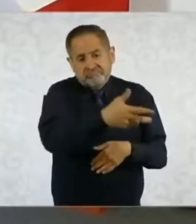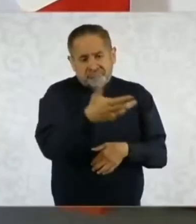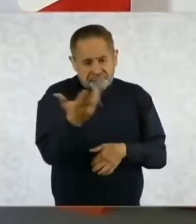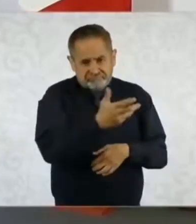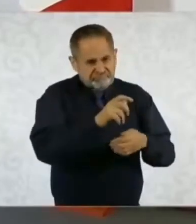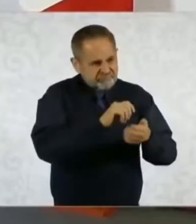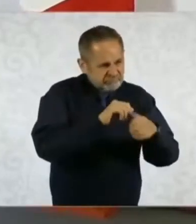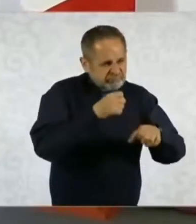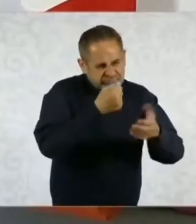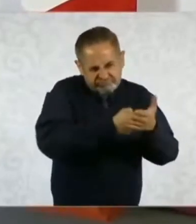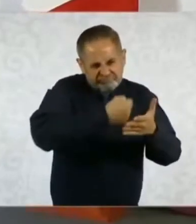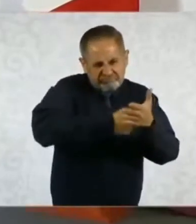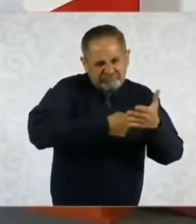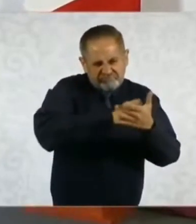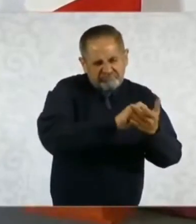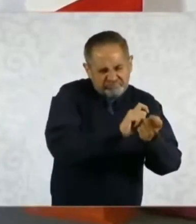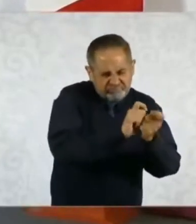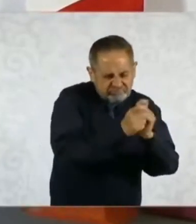universidad.